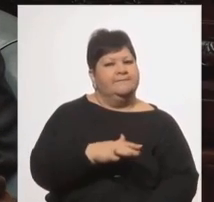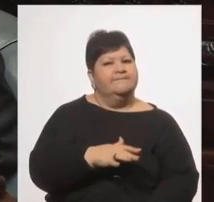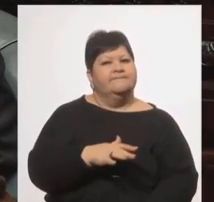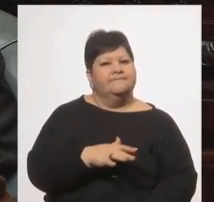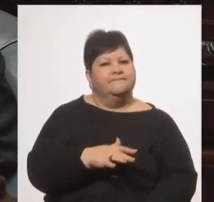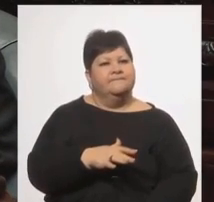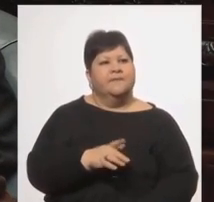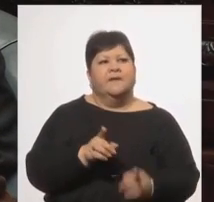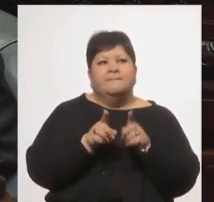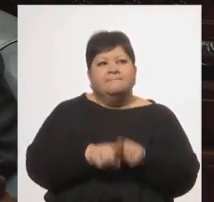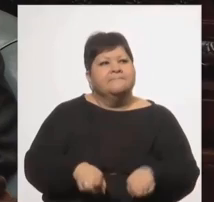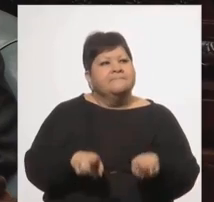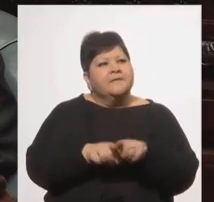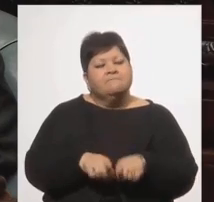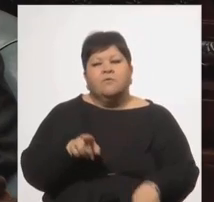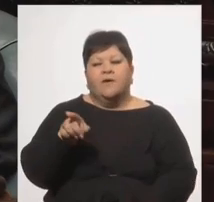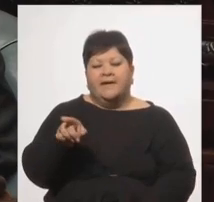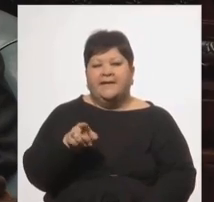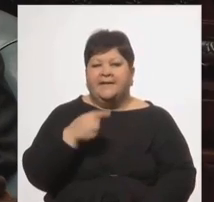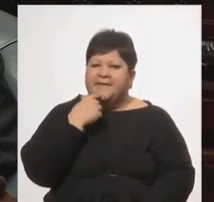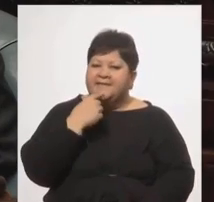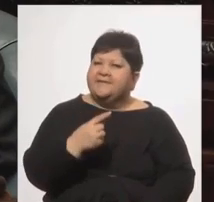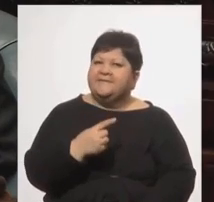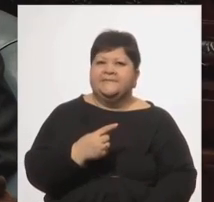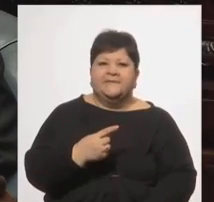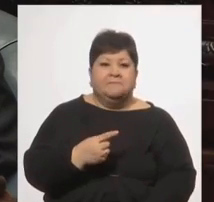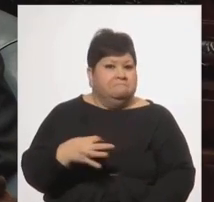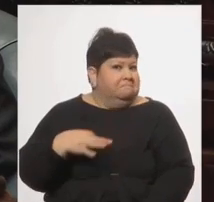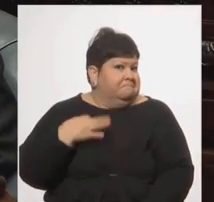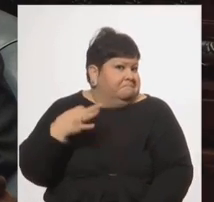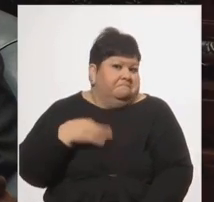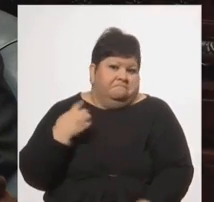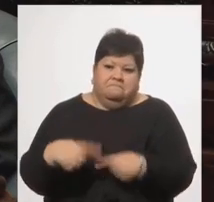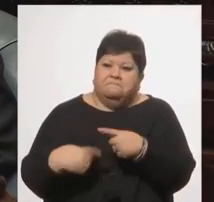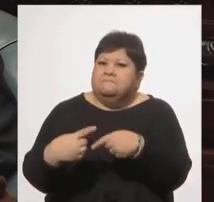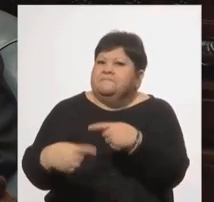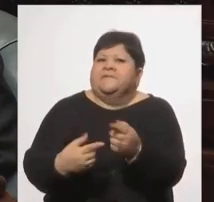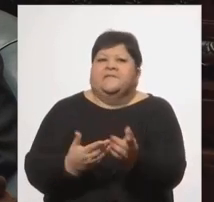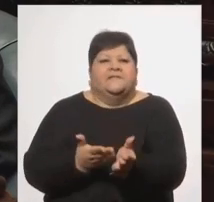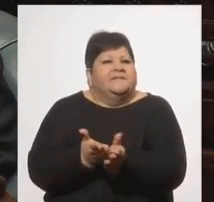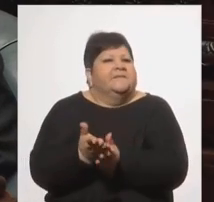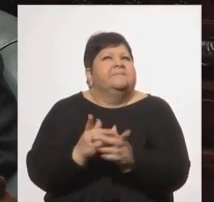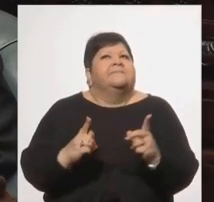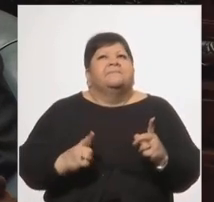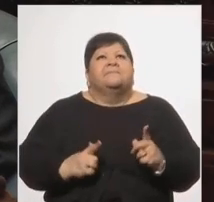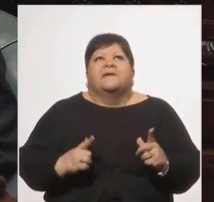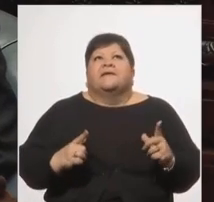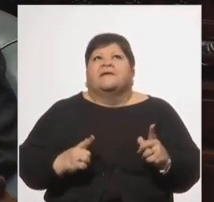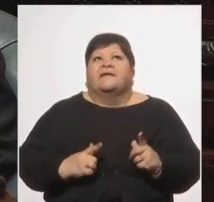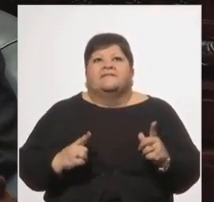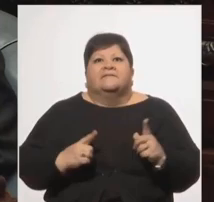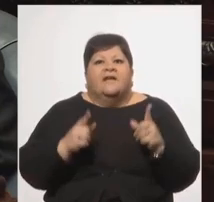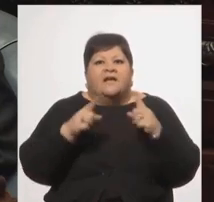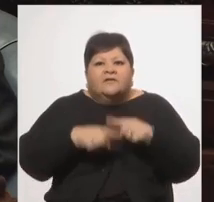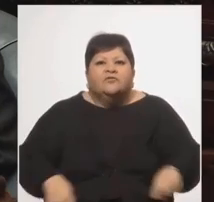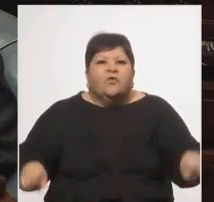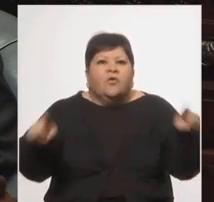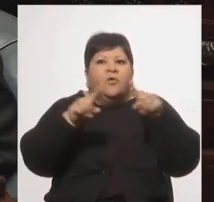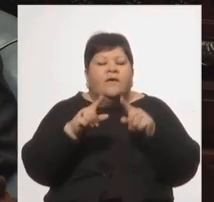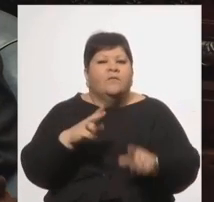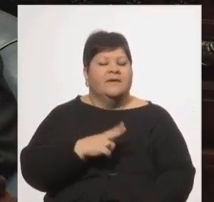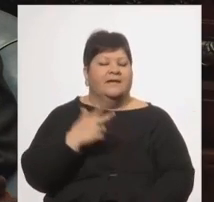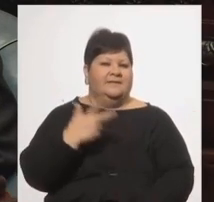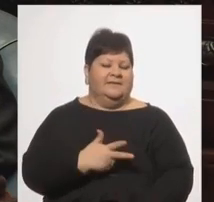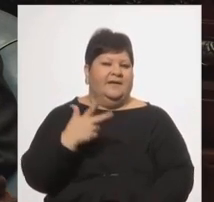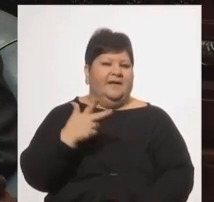ha confesado que mientras le quede aliento seguirá aferrado a la esperanza humana que se va realizando